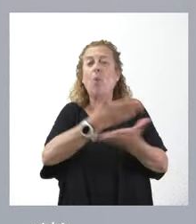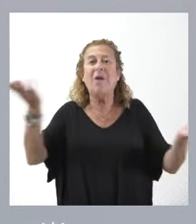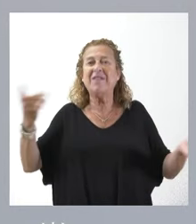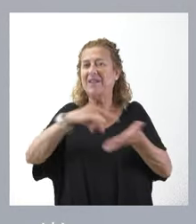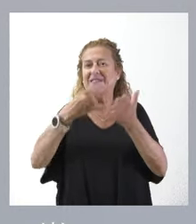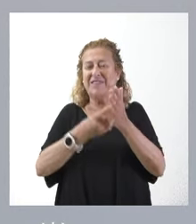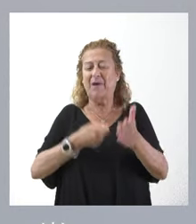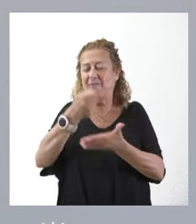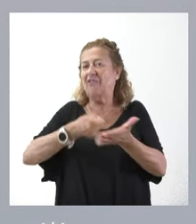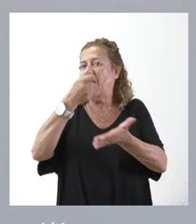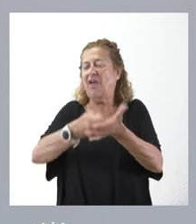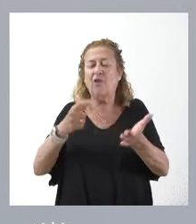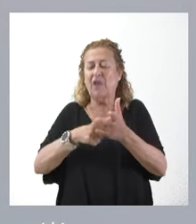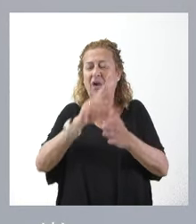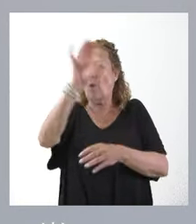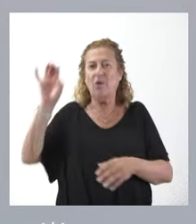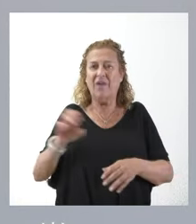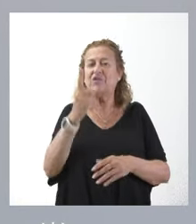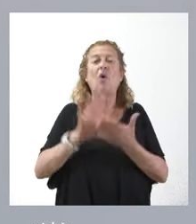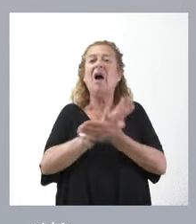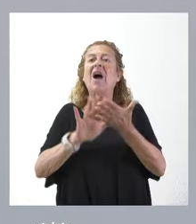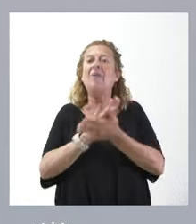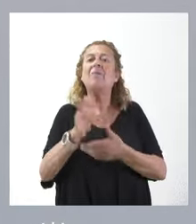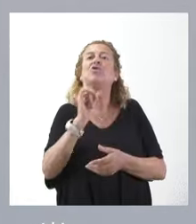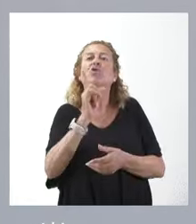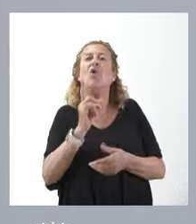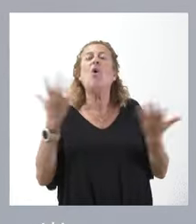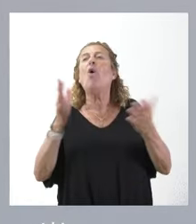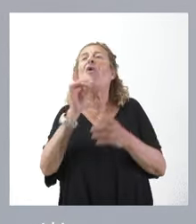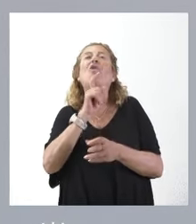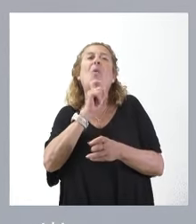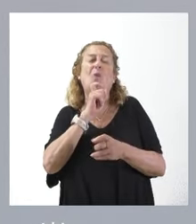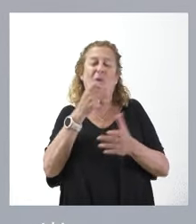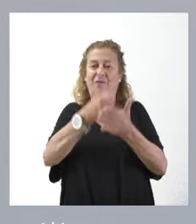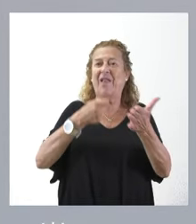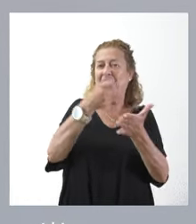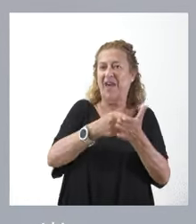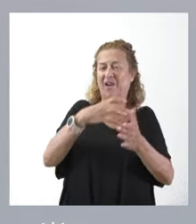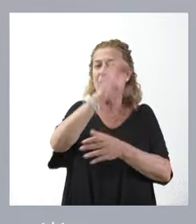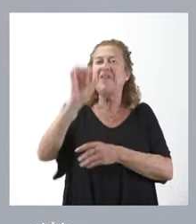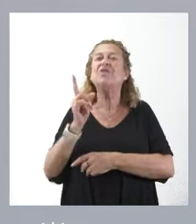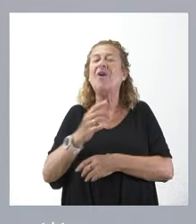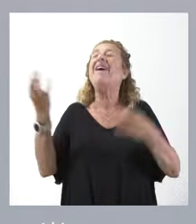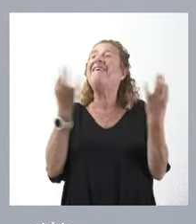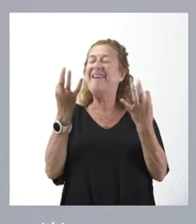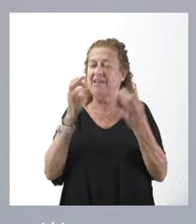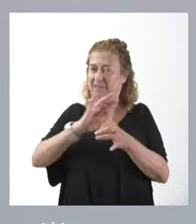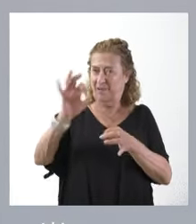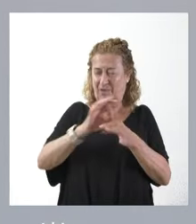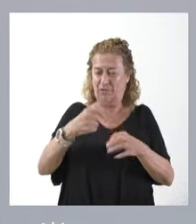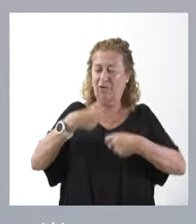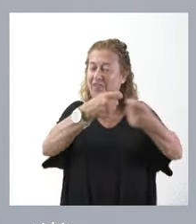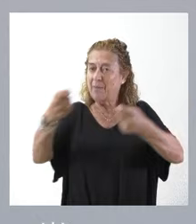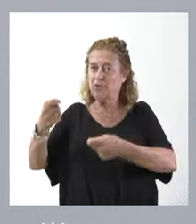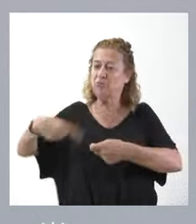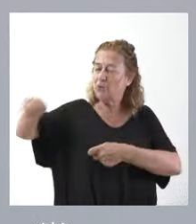financiación de las comunidades autónomas. No estamos hablando solo de cómo se financian las comunidades autónomas, estamos hablando de qué servicios prestamos al conjunto de los